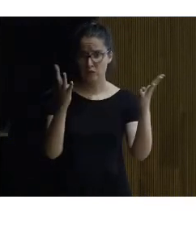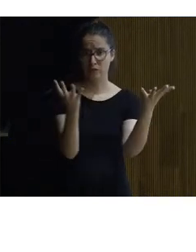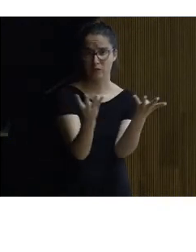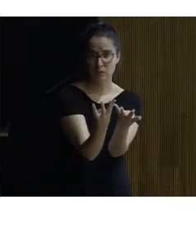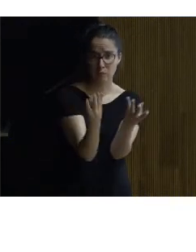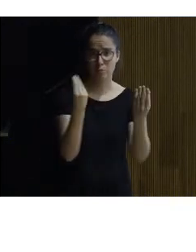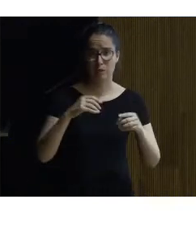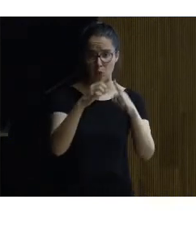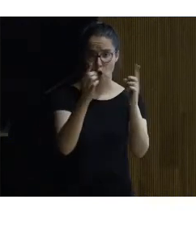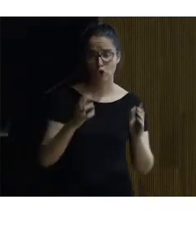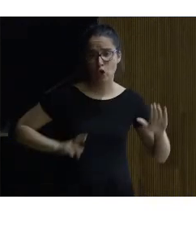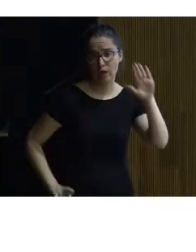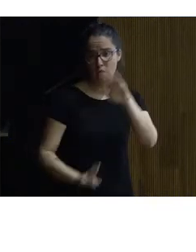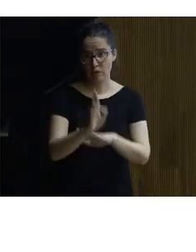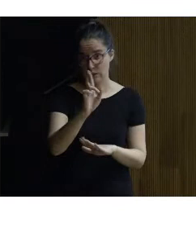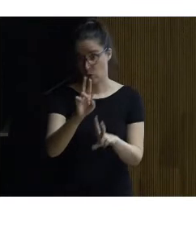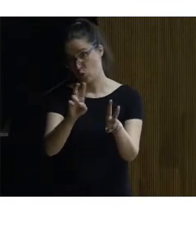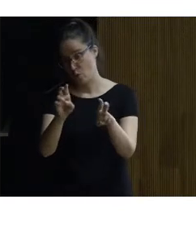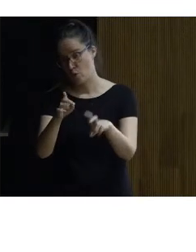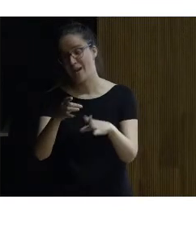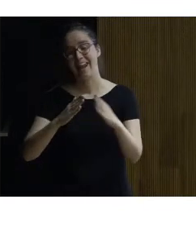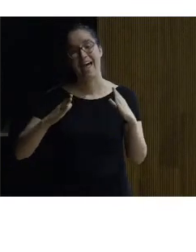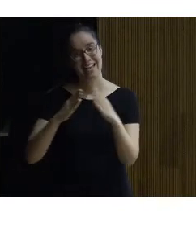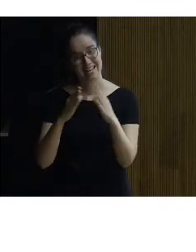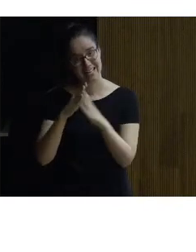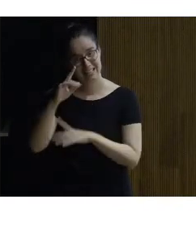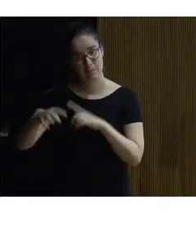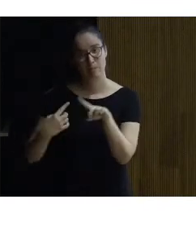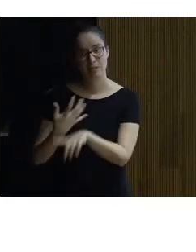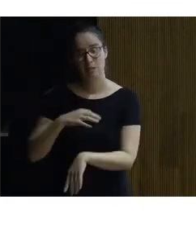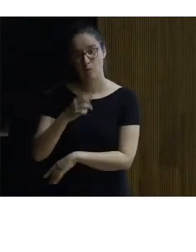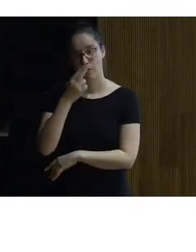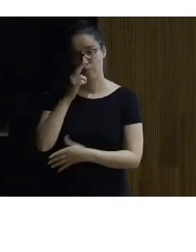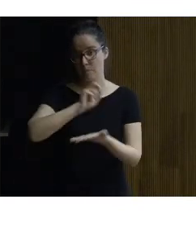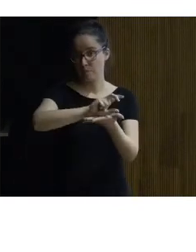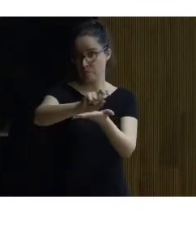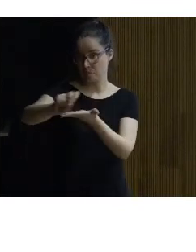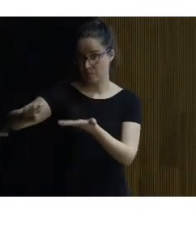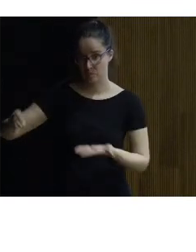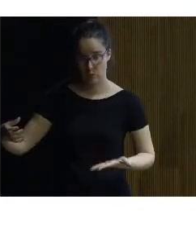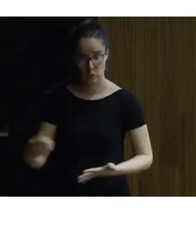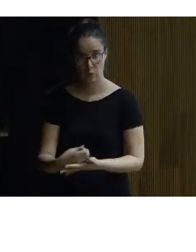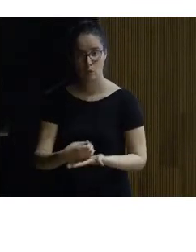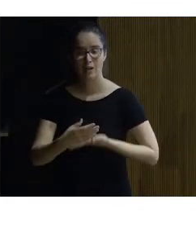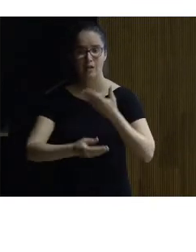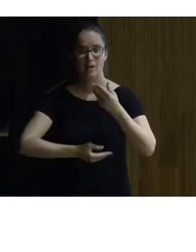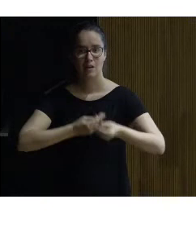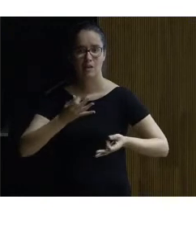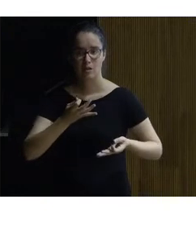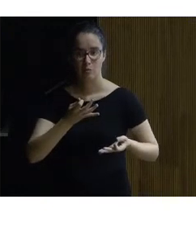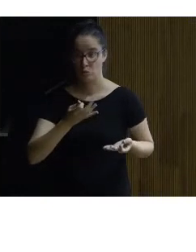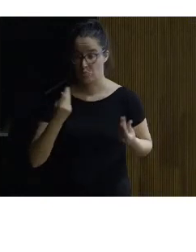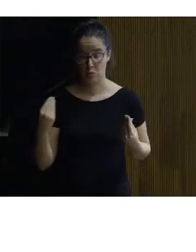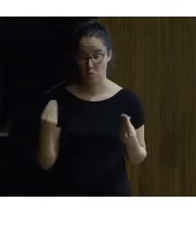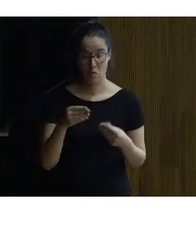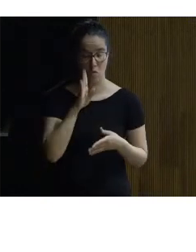y el claustro renacentista o claustro nuevo la iglesia y se puede pasar por toda la intervención bueno pues lo que hicimos es lo que se ha hecho en cualquier